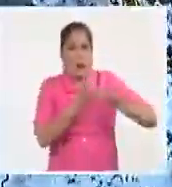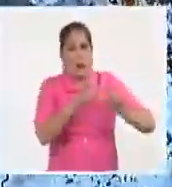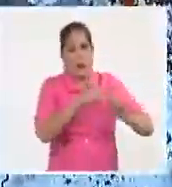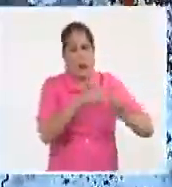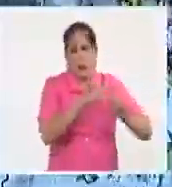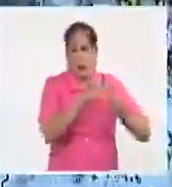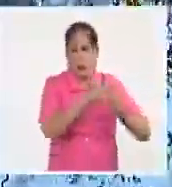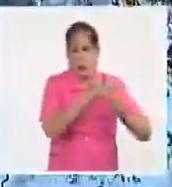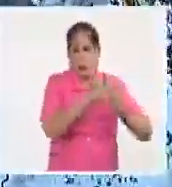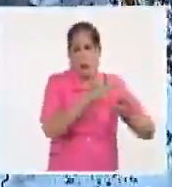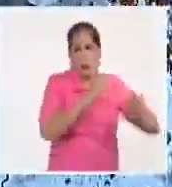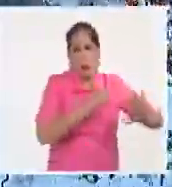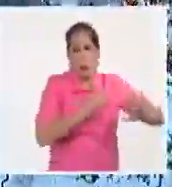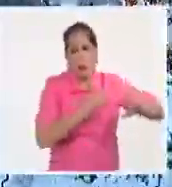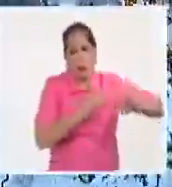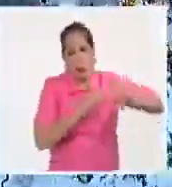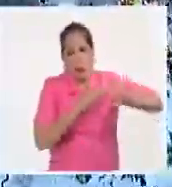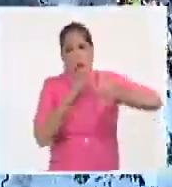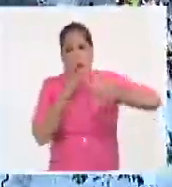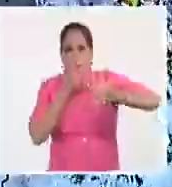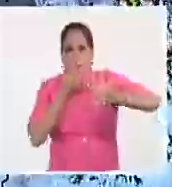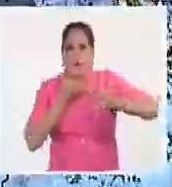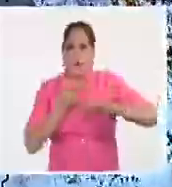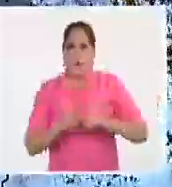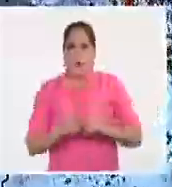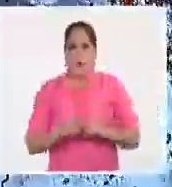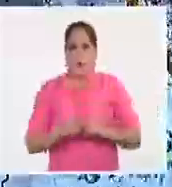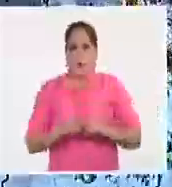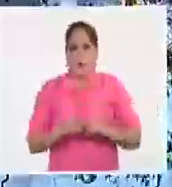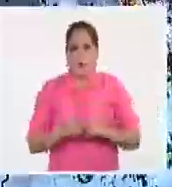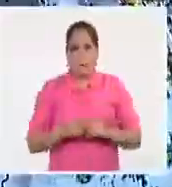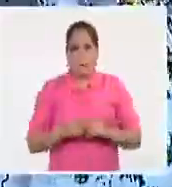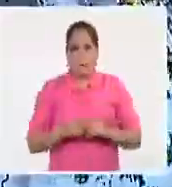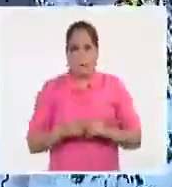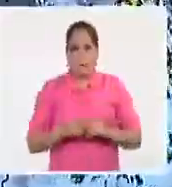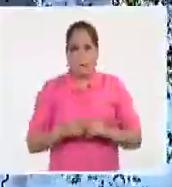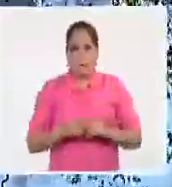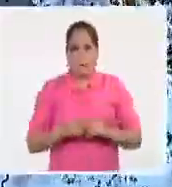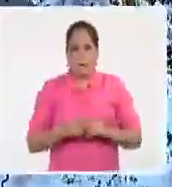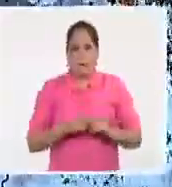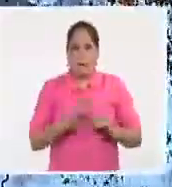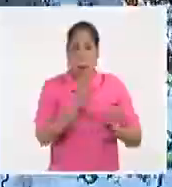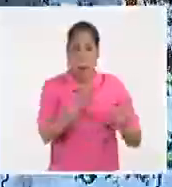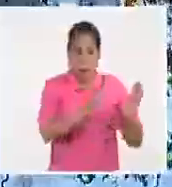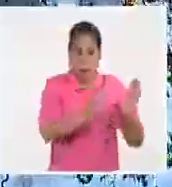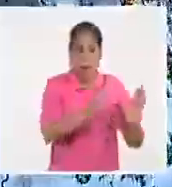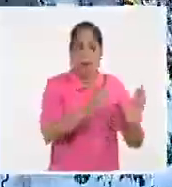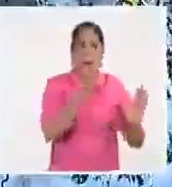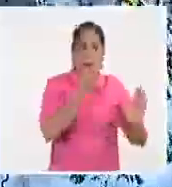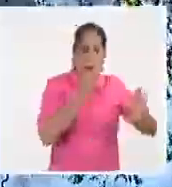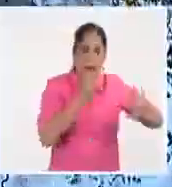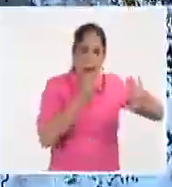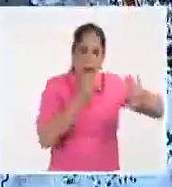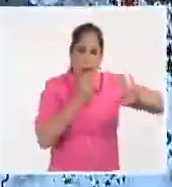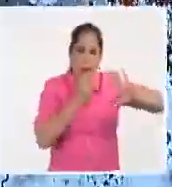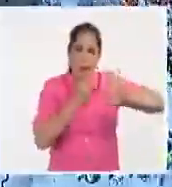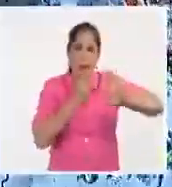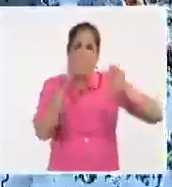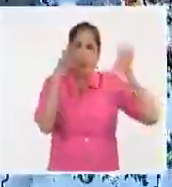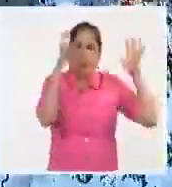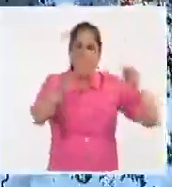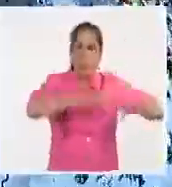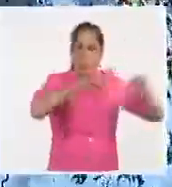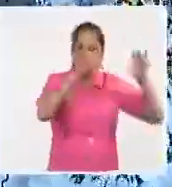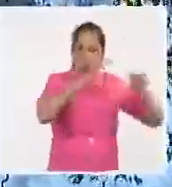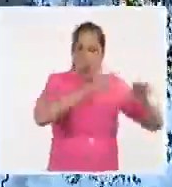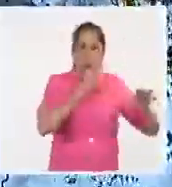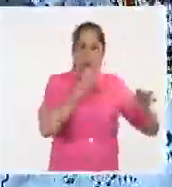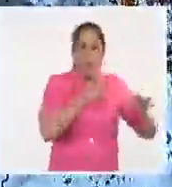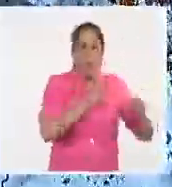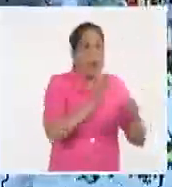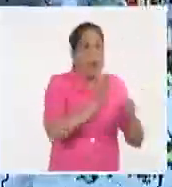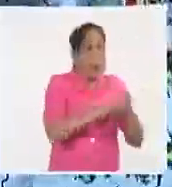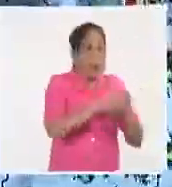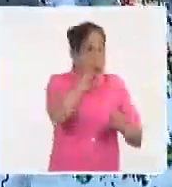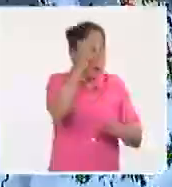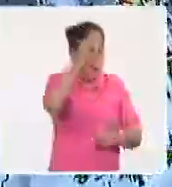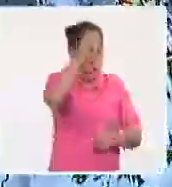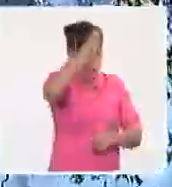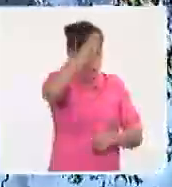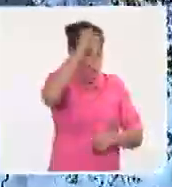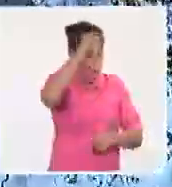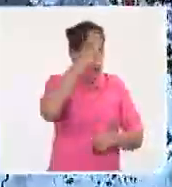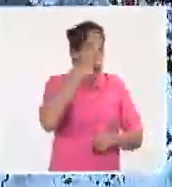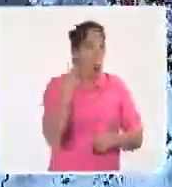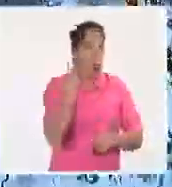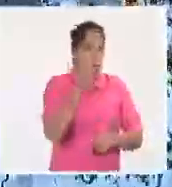incremento de la lluvia sobre la región oriental del país. Nosotros mantendremos estrecha vigilancia sobre la evolución y futura